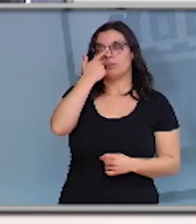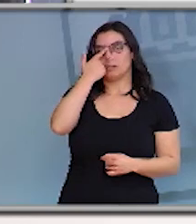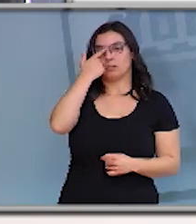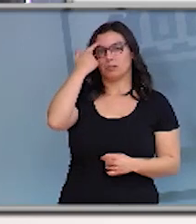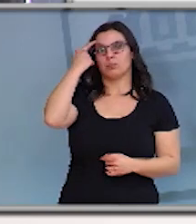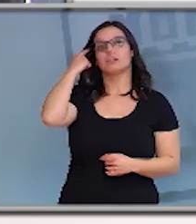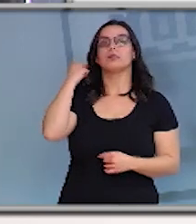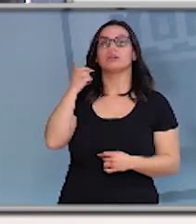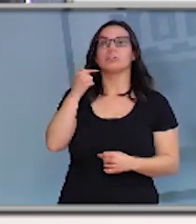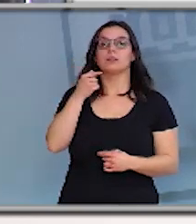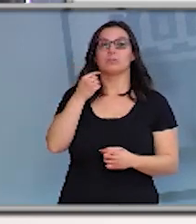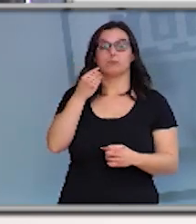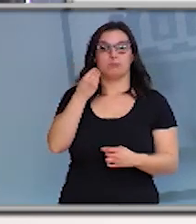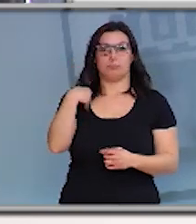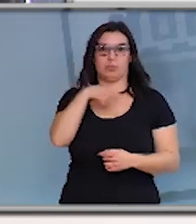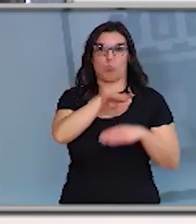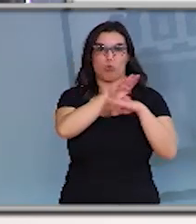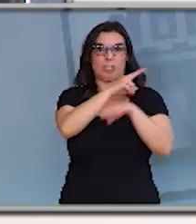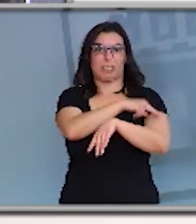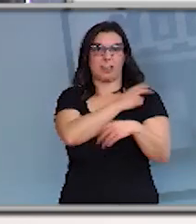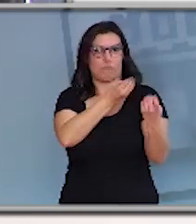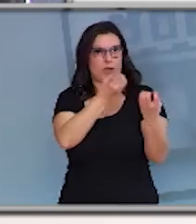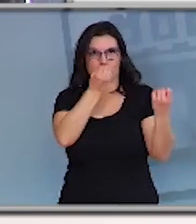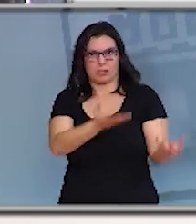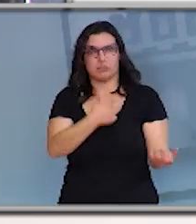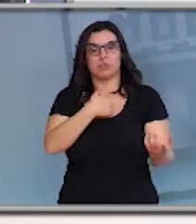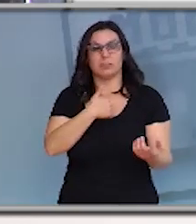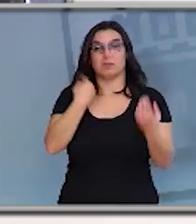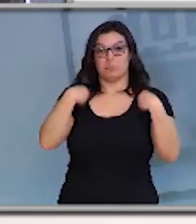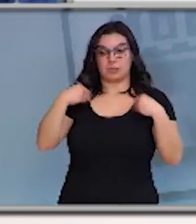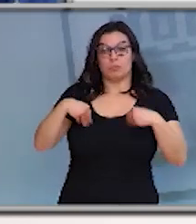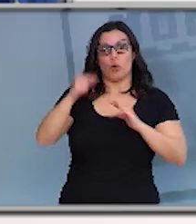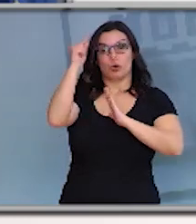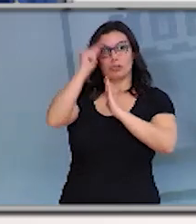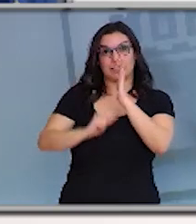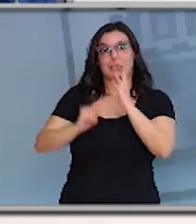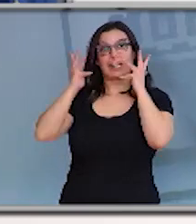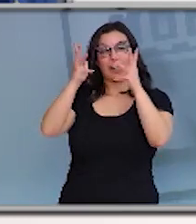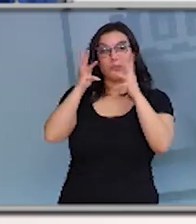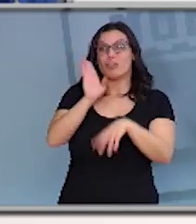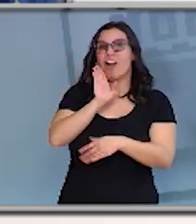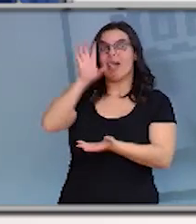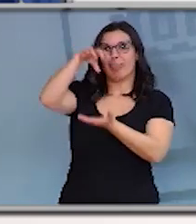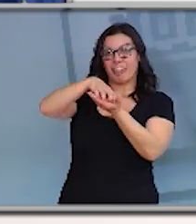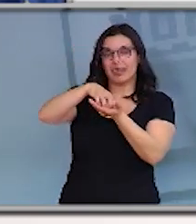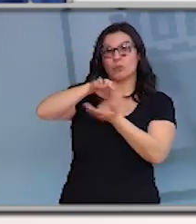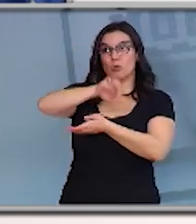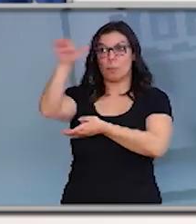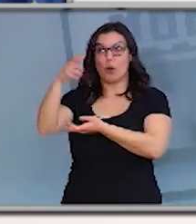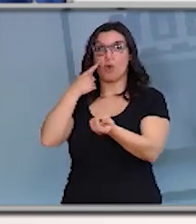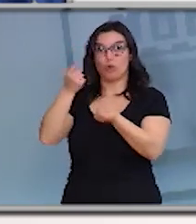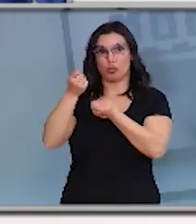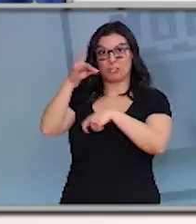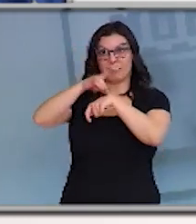informado la consejera de Sanidad, dentro de las recomendaciones del Centro Europeo de Control de Enfermedades,